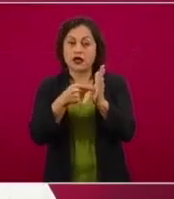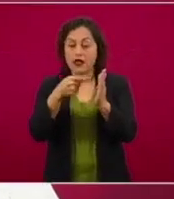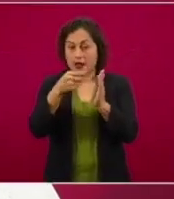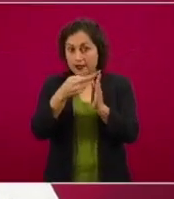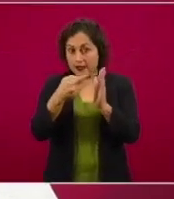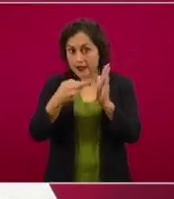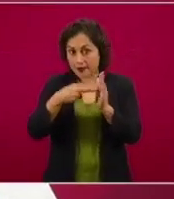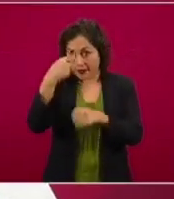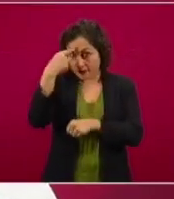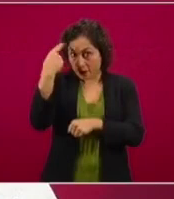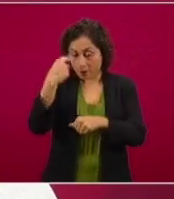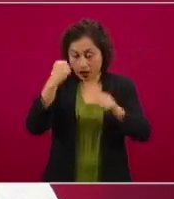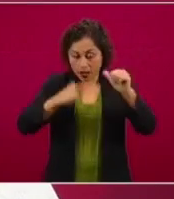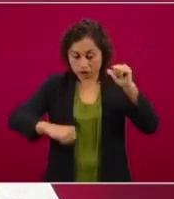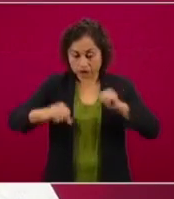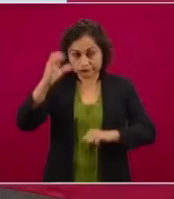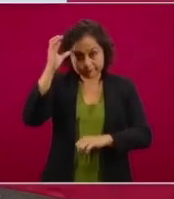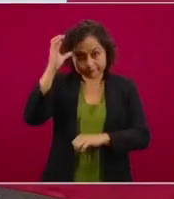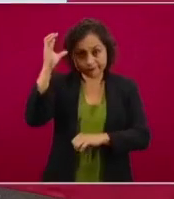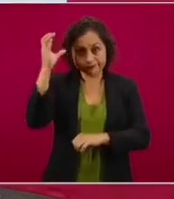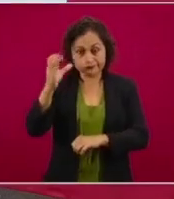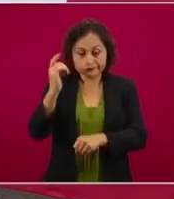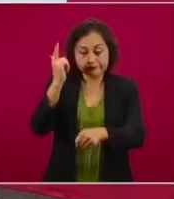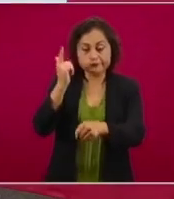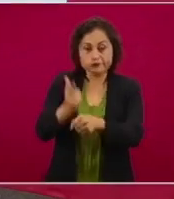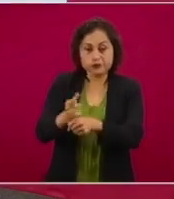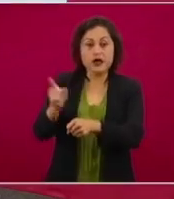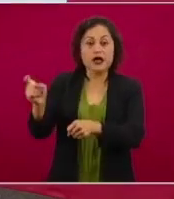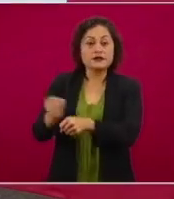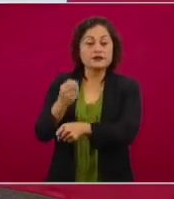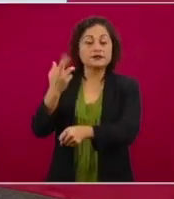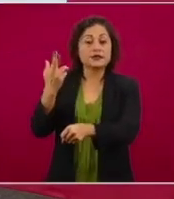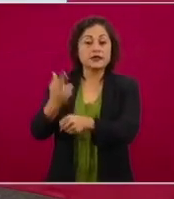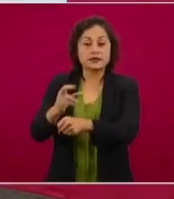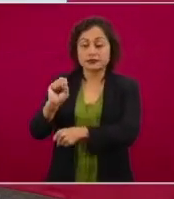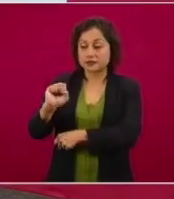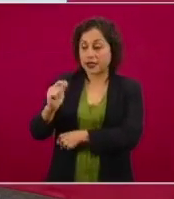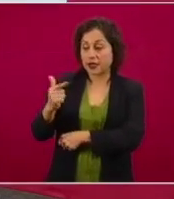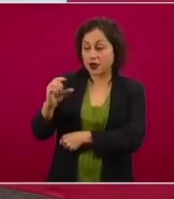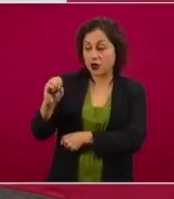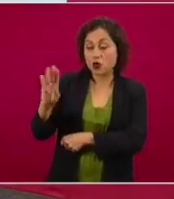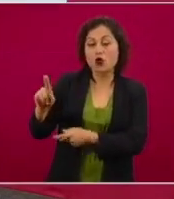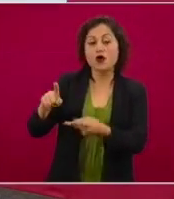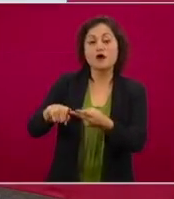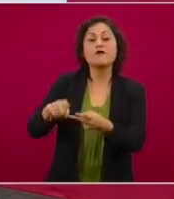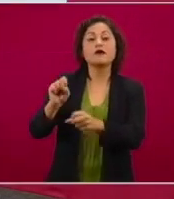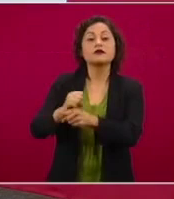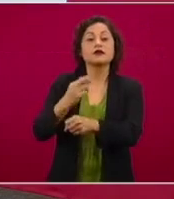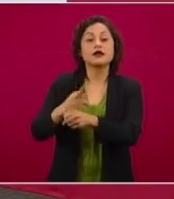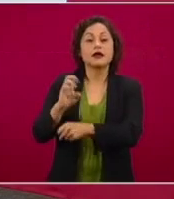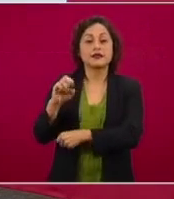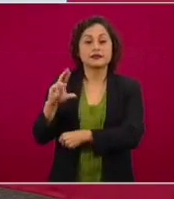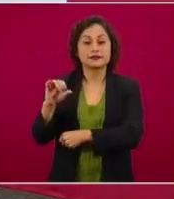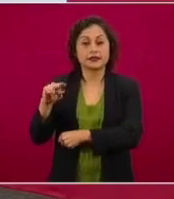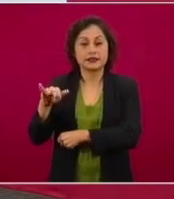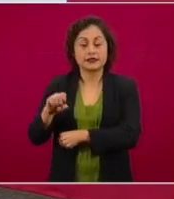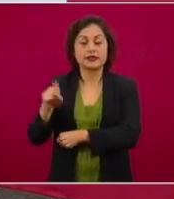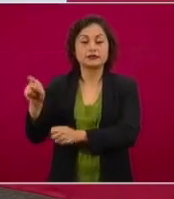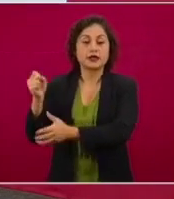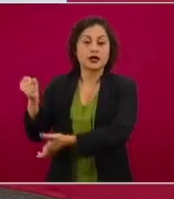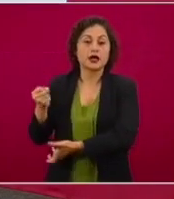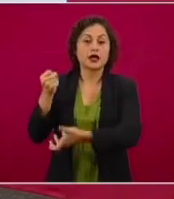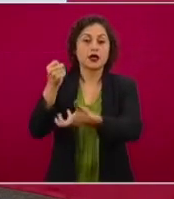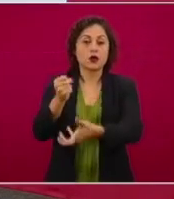instrucción presidencial y de la secretaria de Gobernación, el subsecretario Encinas, se han otorgado 40 millones de pesos, se han